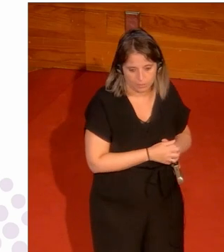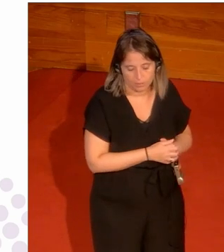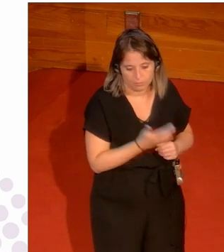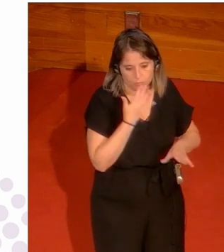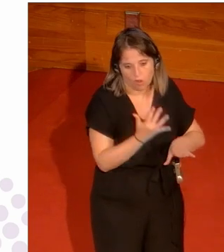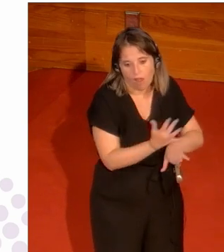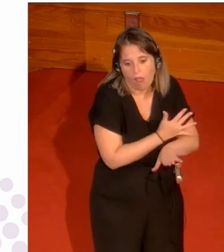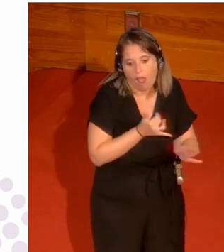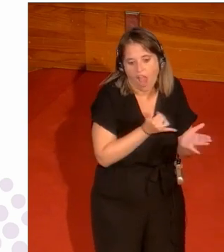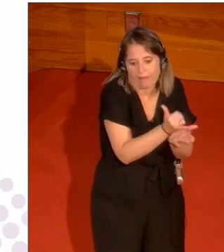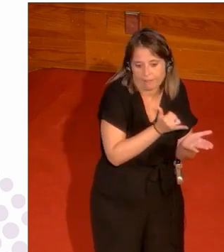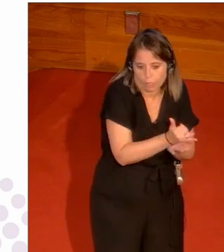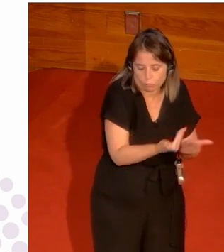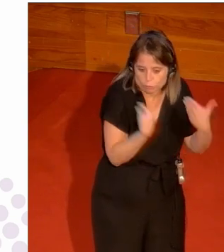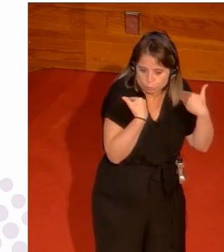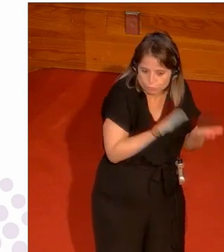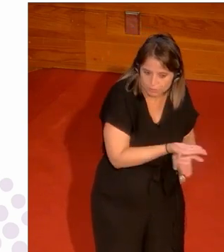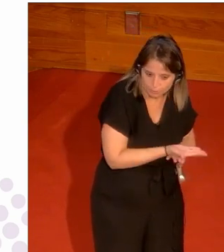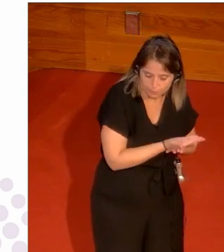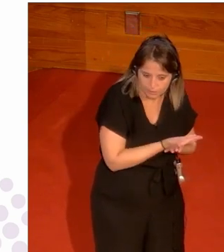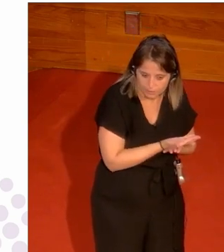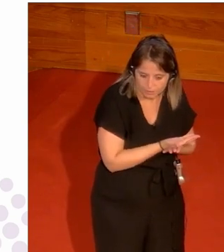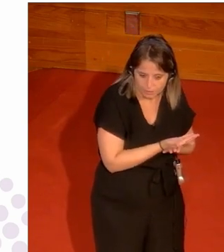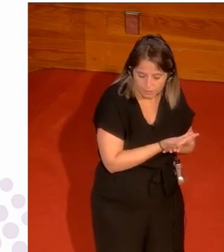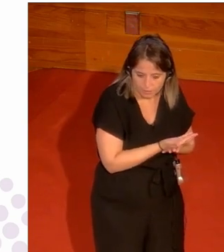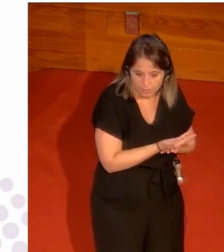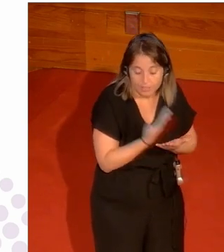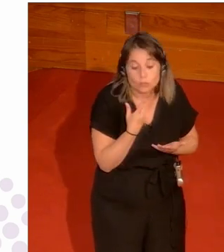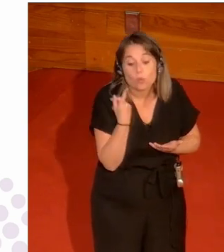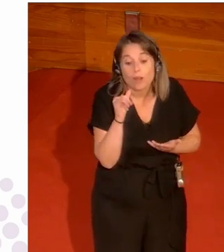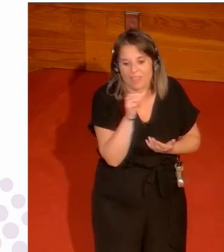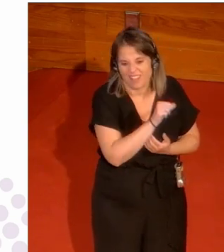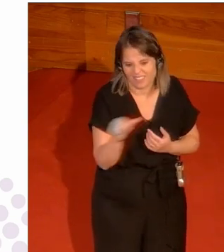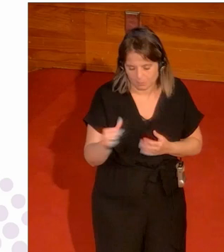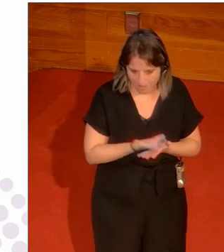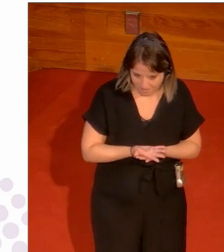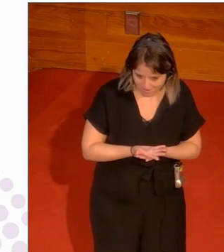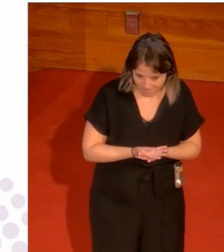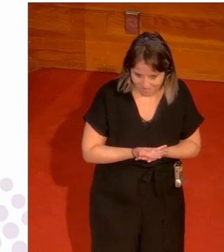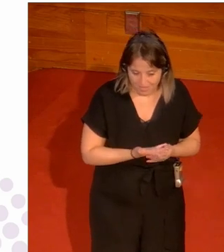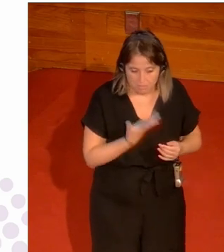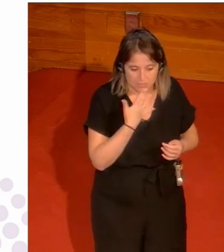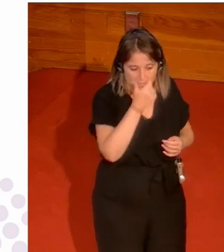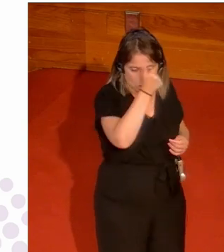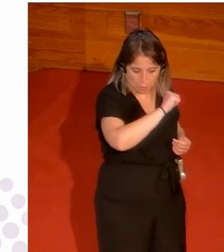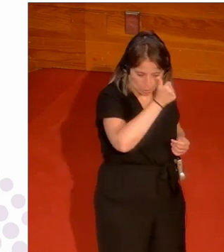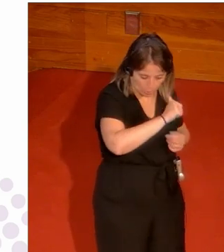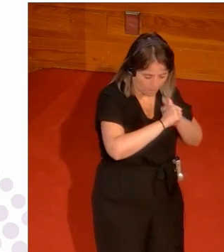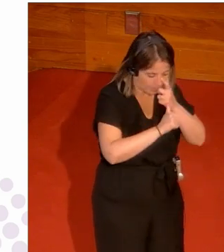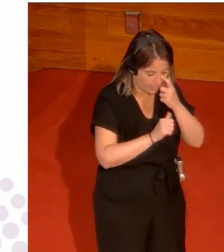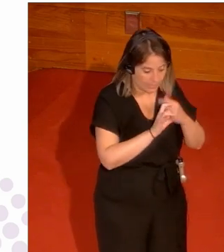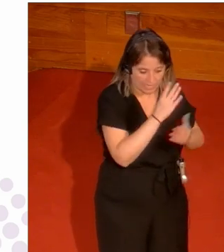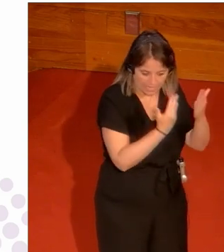jardineros que se encargue de esto que tampoco que es un partido a la semana si los hombres van